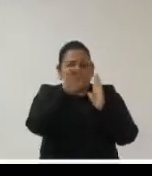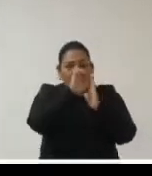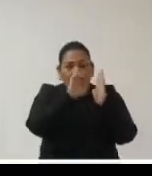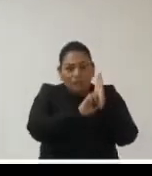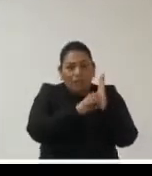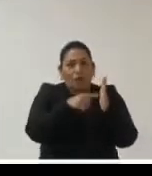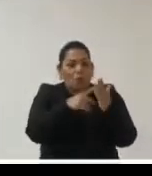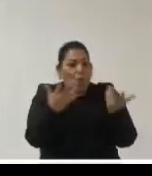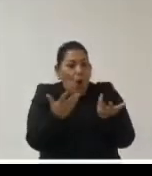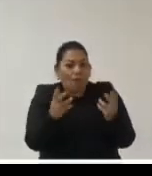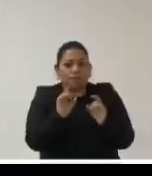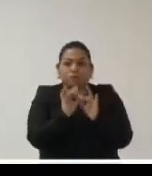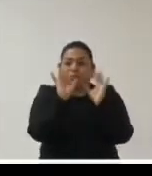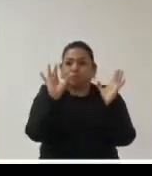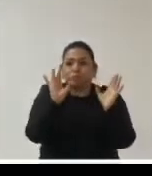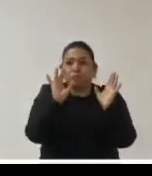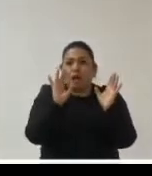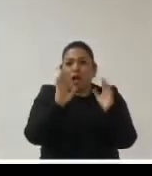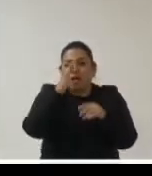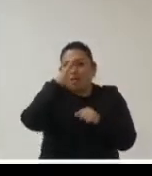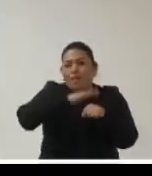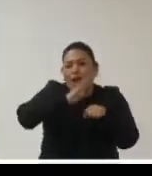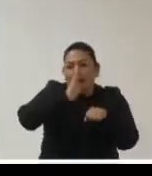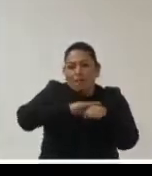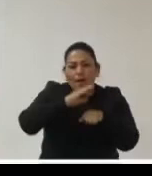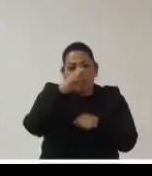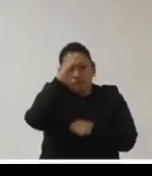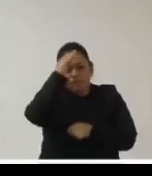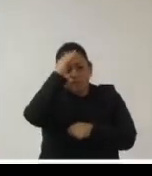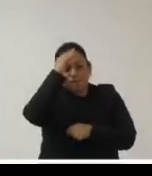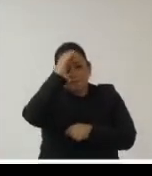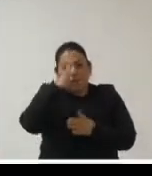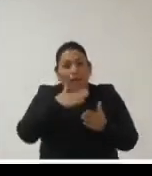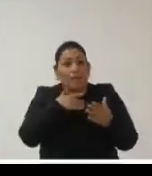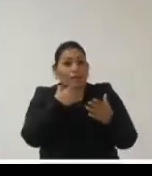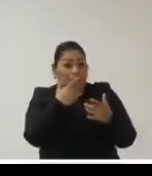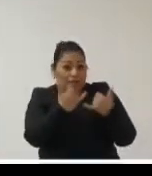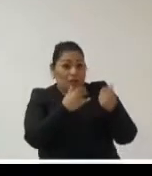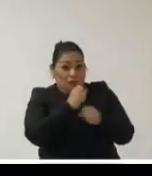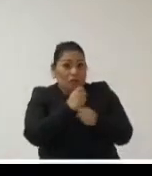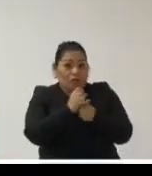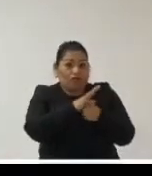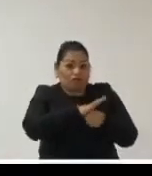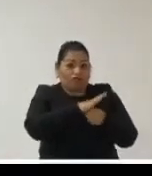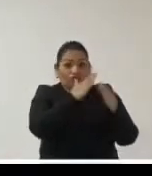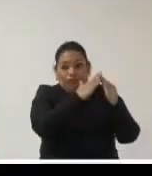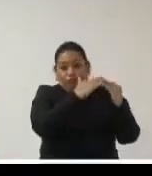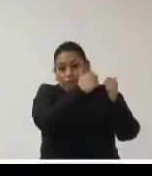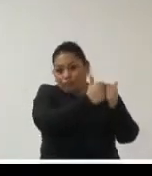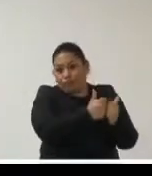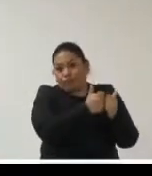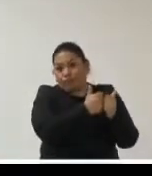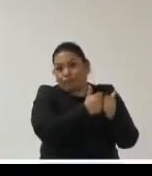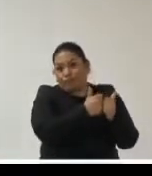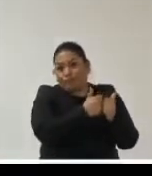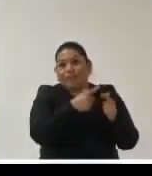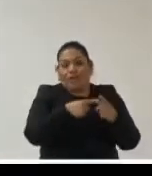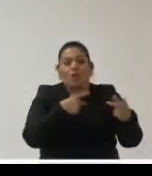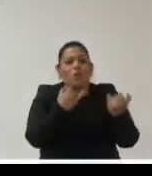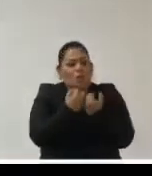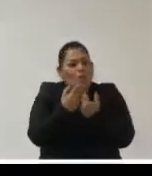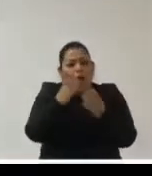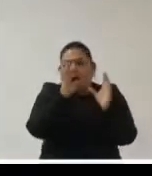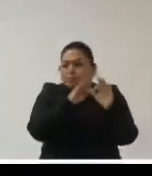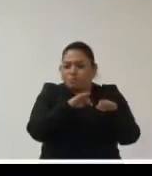de probidad y de transparencia más aún entendemos por lo que está en juego en una crisis sanitaria como esta y porque en la práctica también